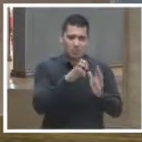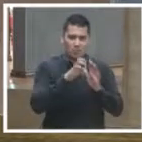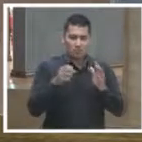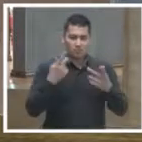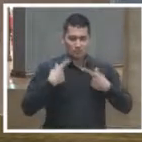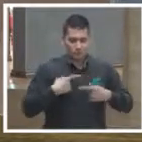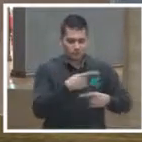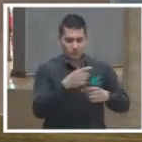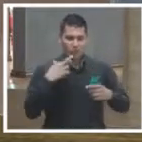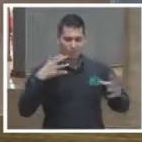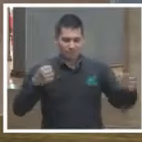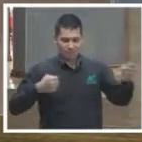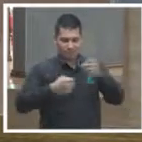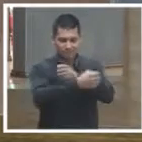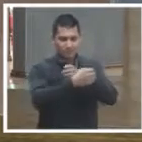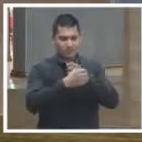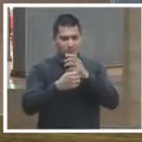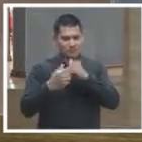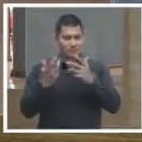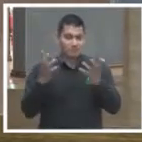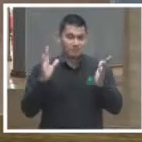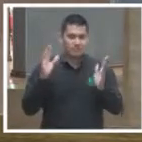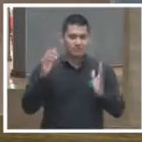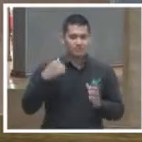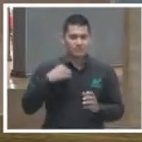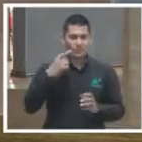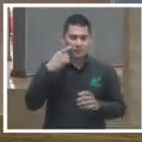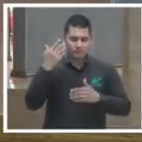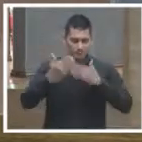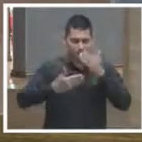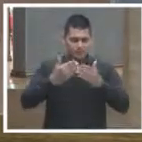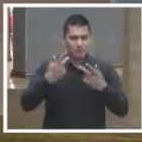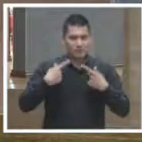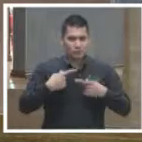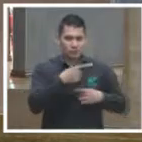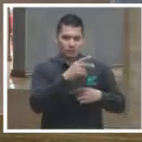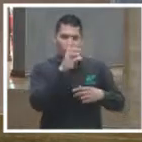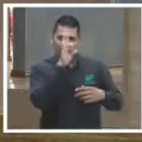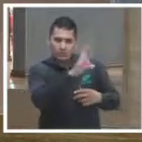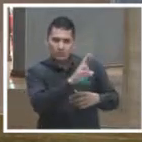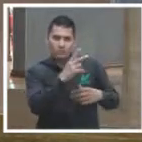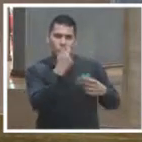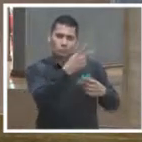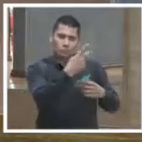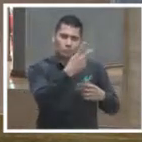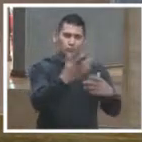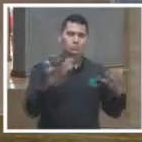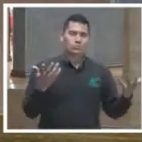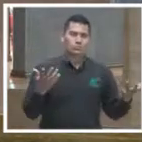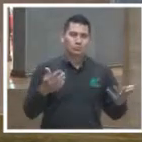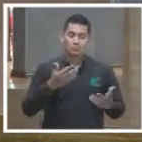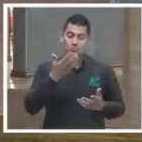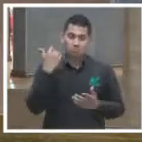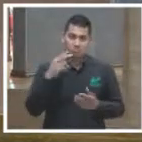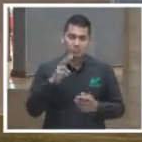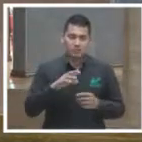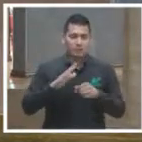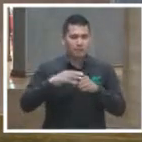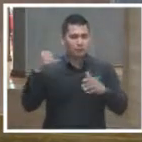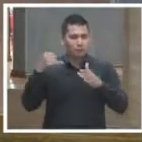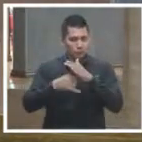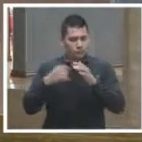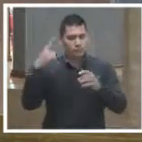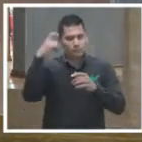necesariamente traer este componente pues de dignidad de las personas en fin creo que es una discusión mucho más